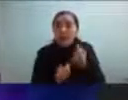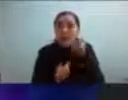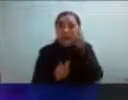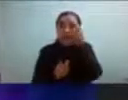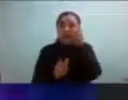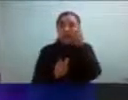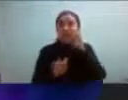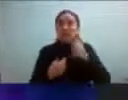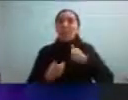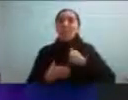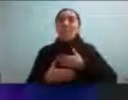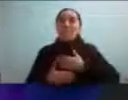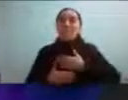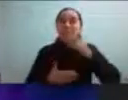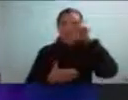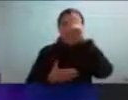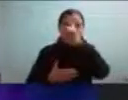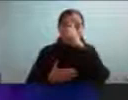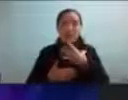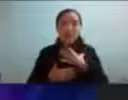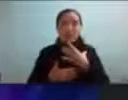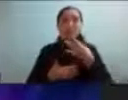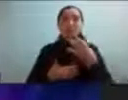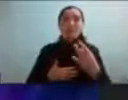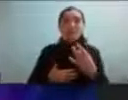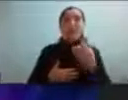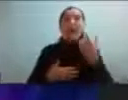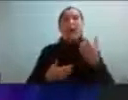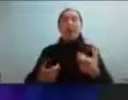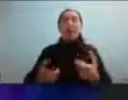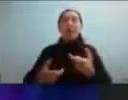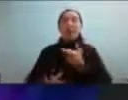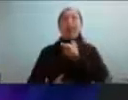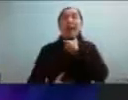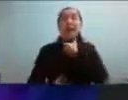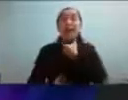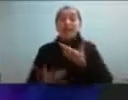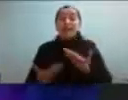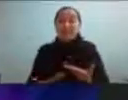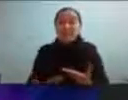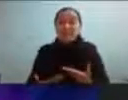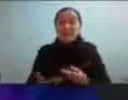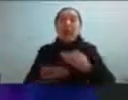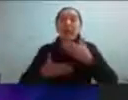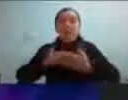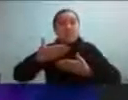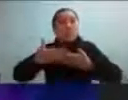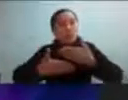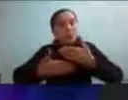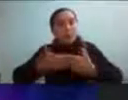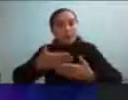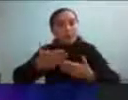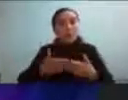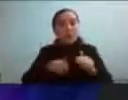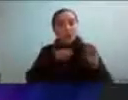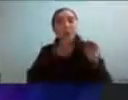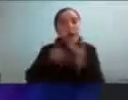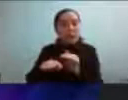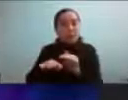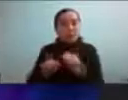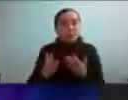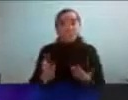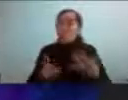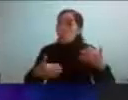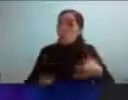dificultades identificarlas y garantizarles el proceso diagnóstico y el acceso a los apoyos especialmente hay una